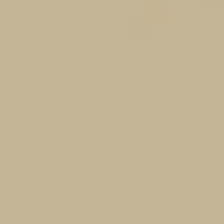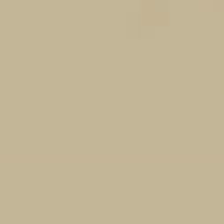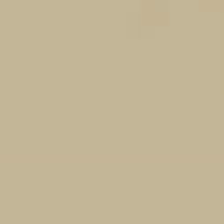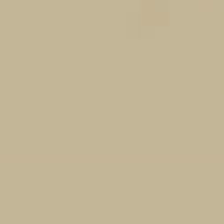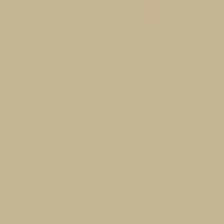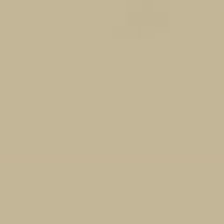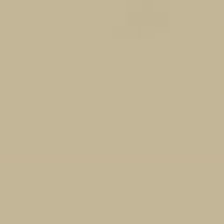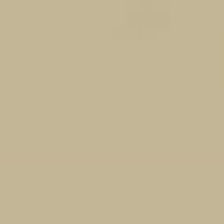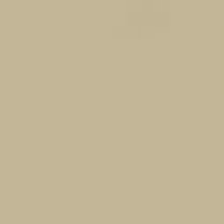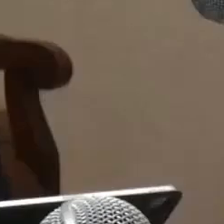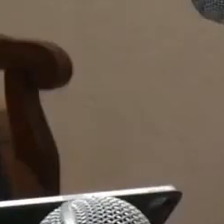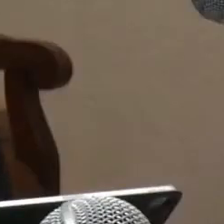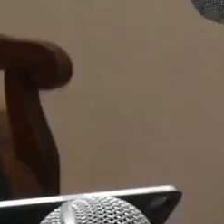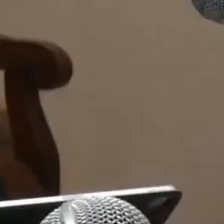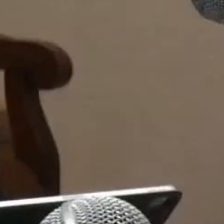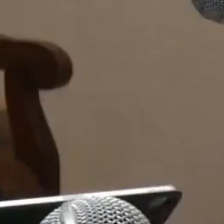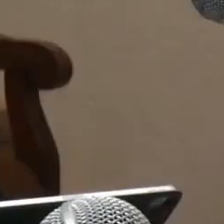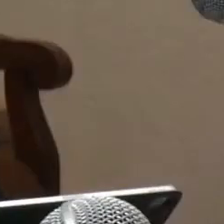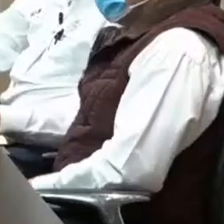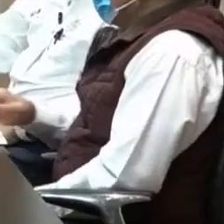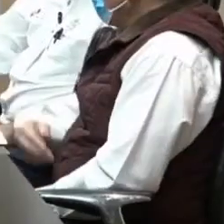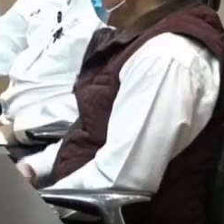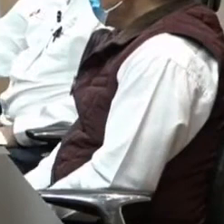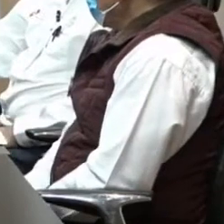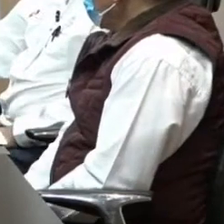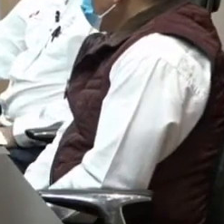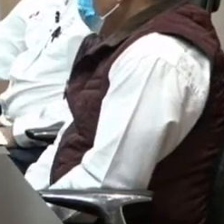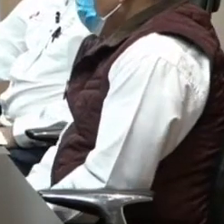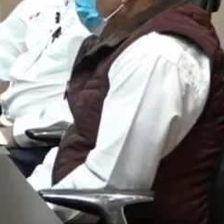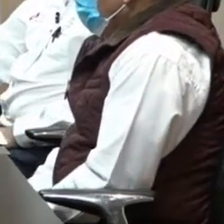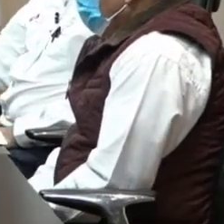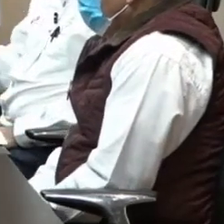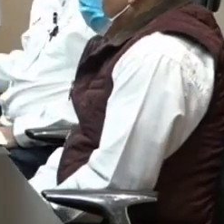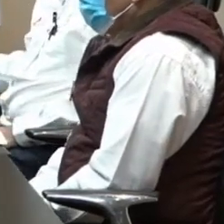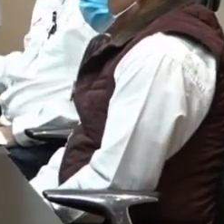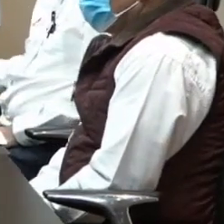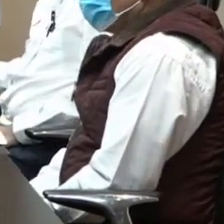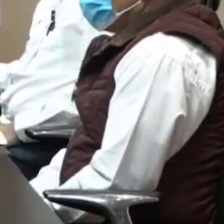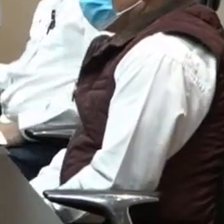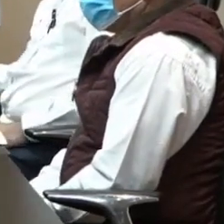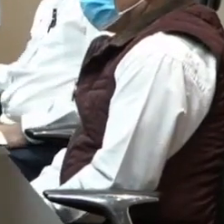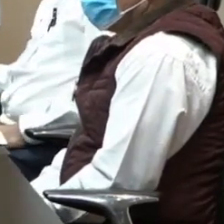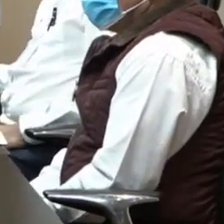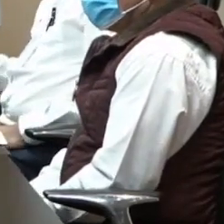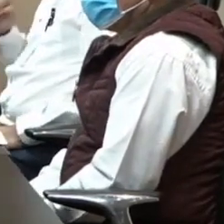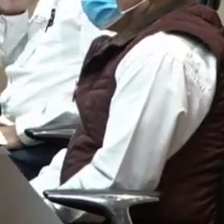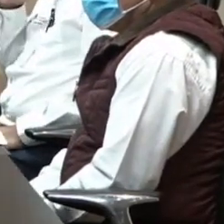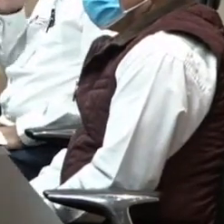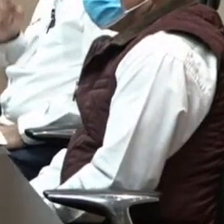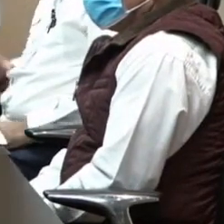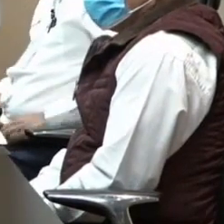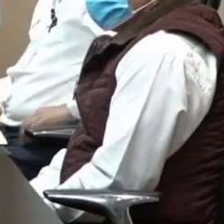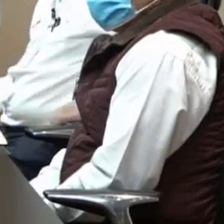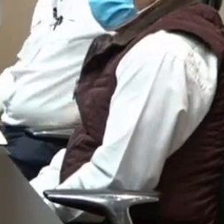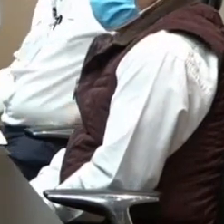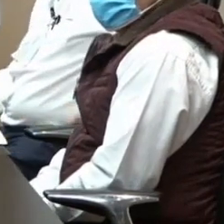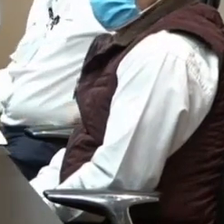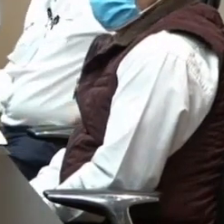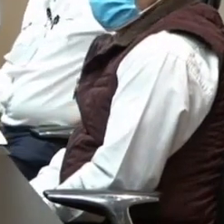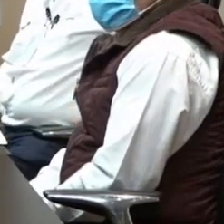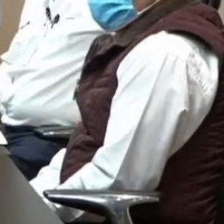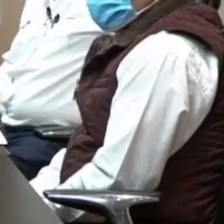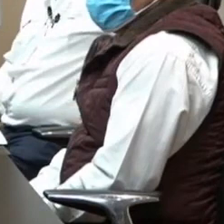Gobernador, buenos días. Adelante. Buenos días, poblanas, poblanos. Estamos en este lunes de arranque de semana.